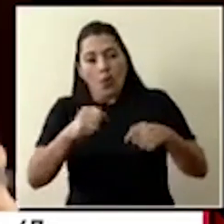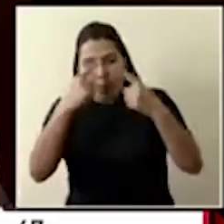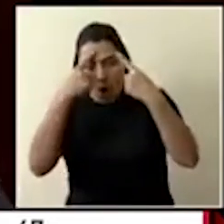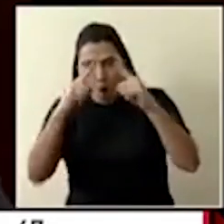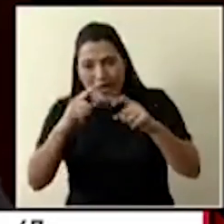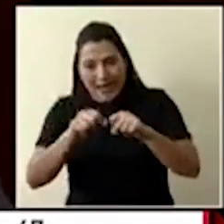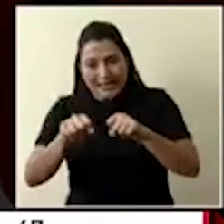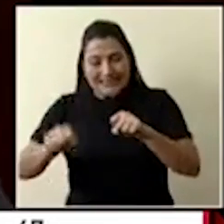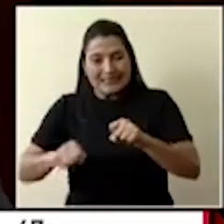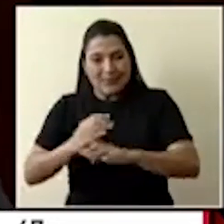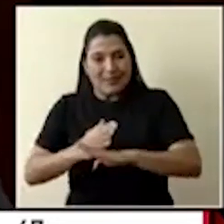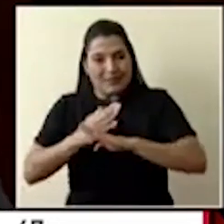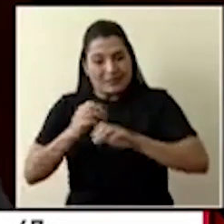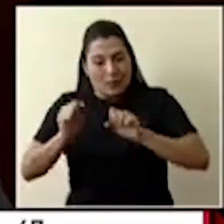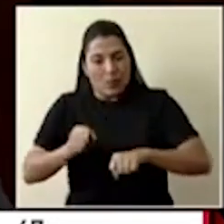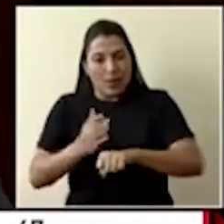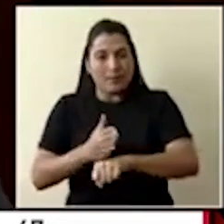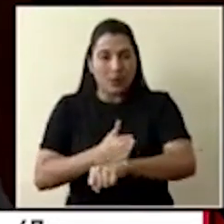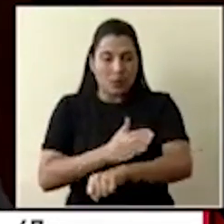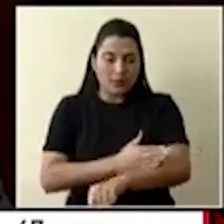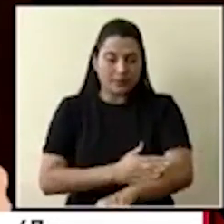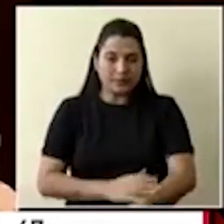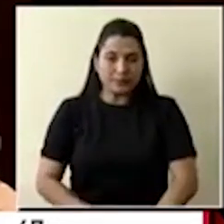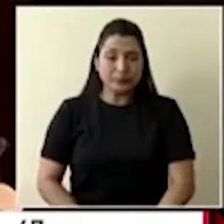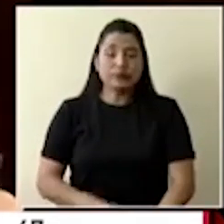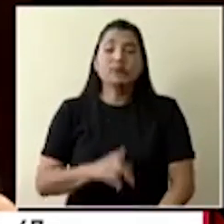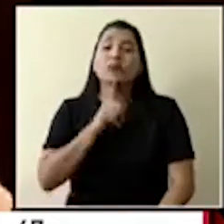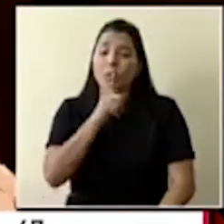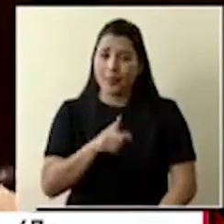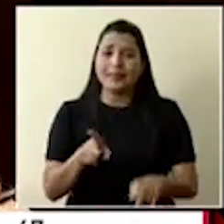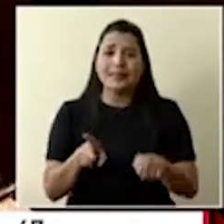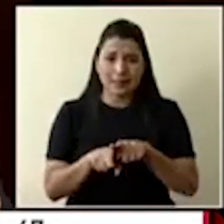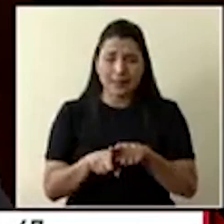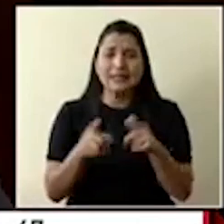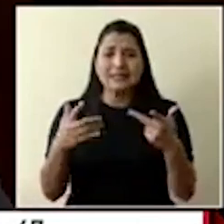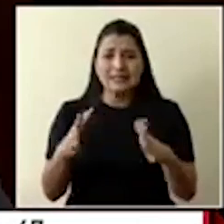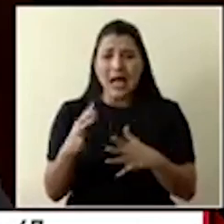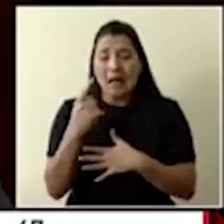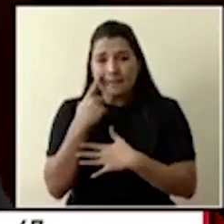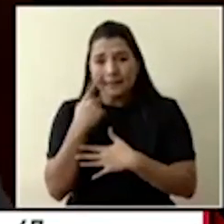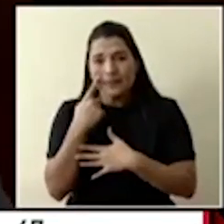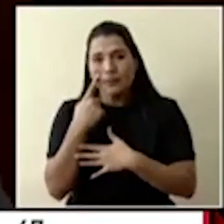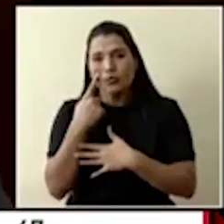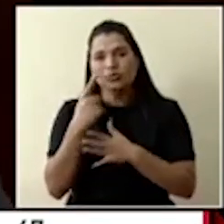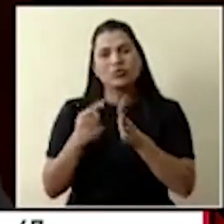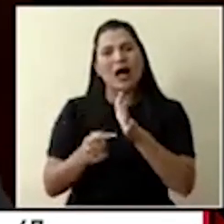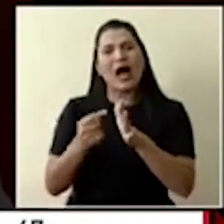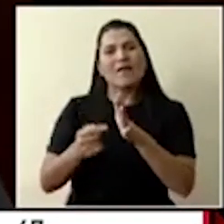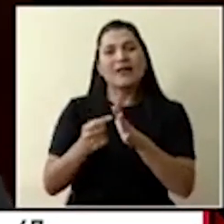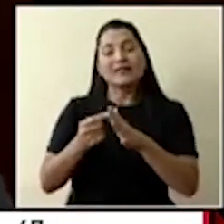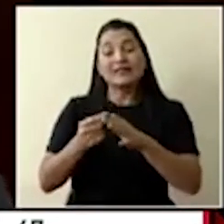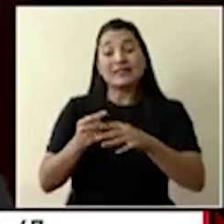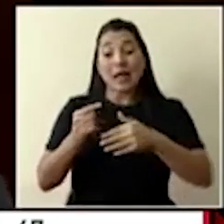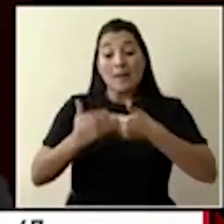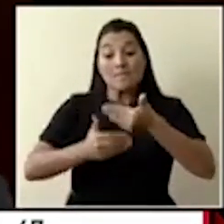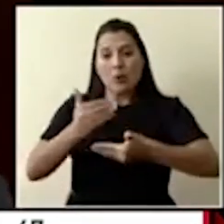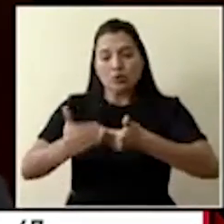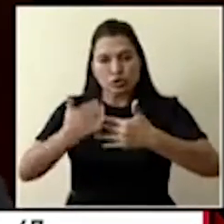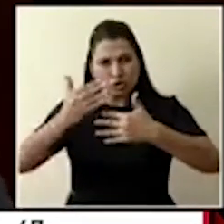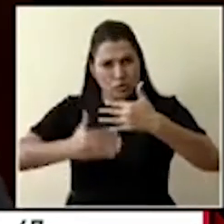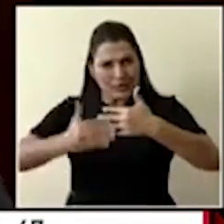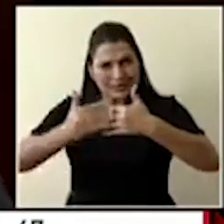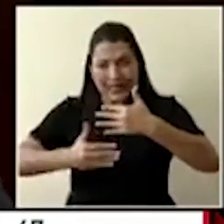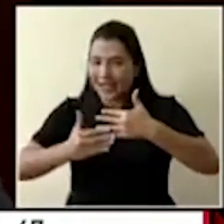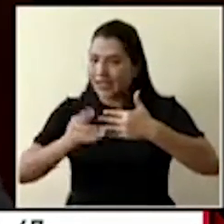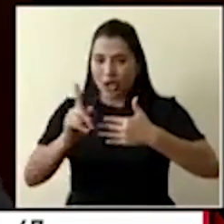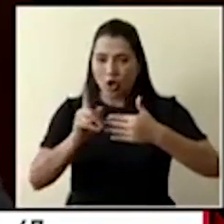inmunológico es el que se convierte en el enemigo de la persona. Es cierto que también se ha visto una coagulación vascular diseminada en donde ya se forman trombos